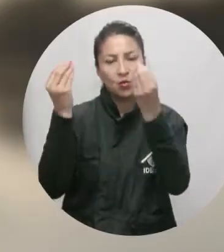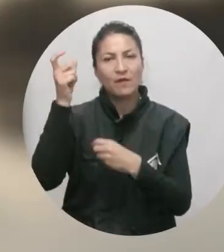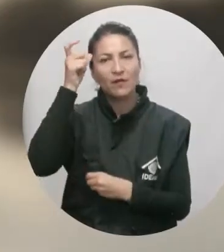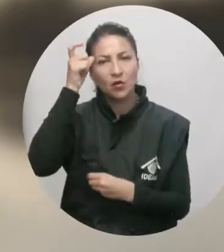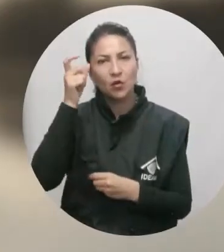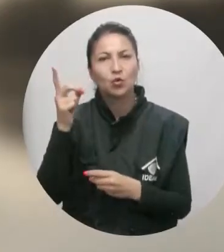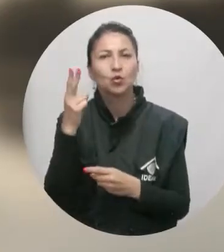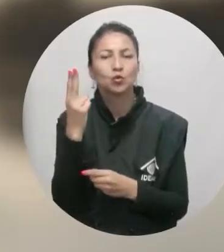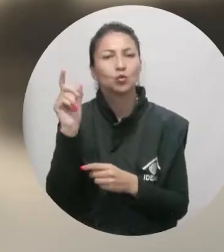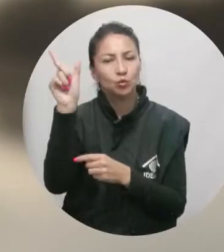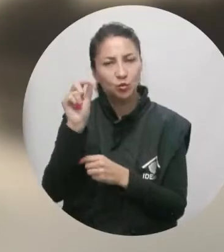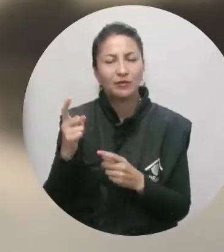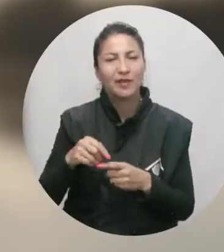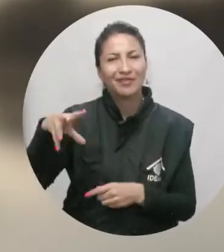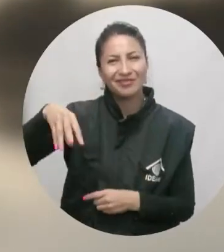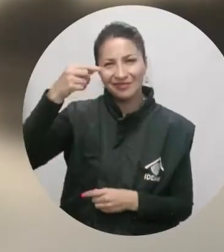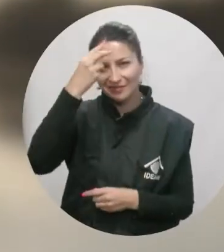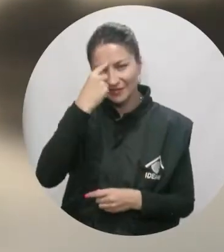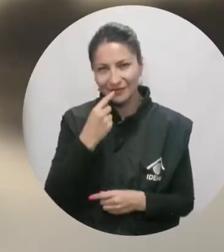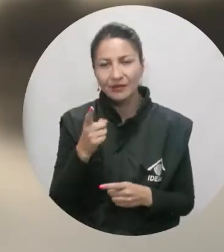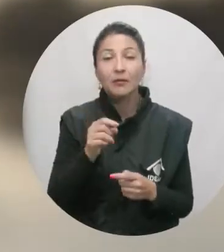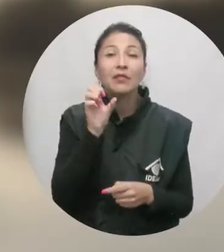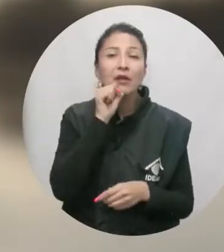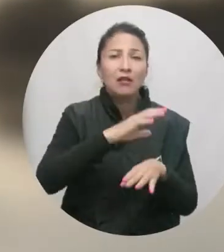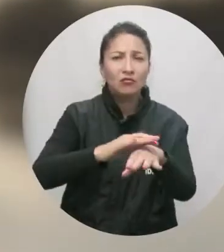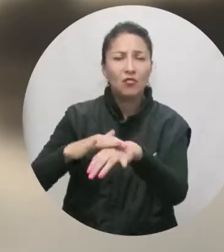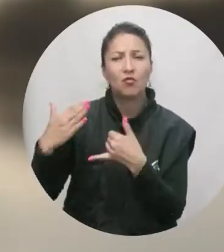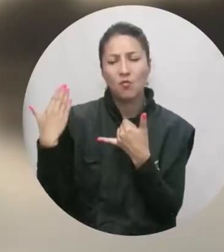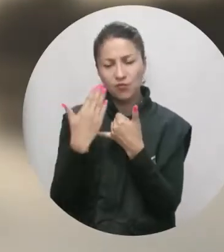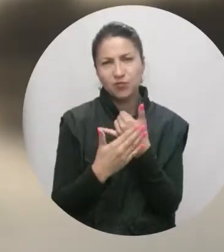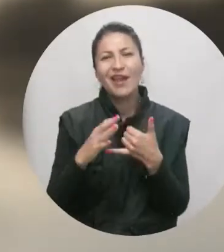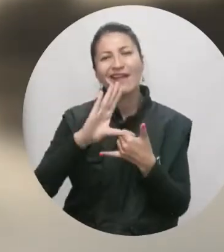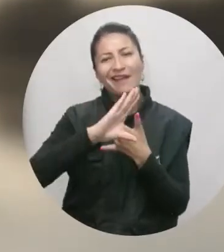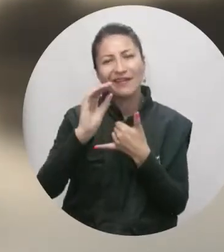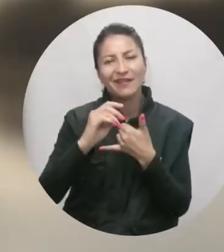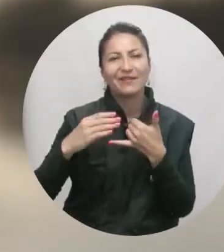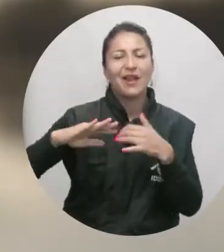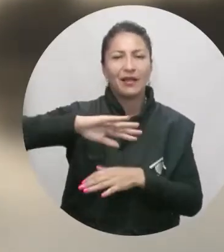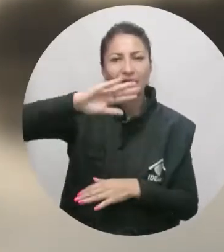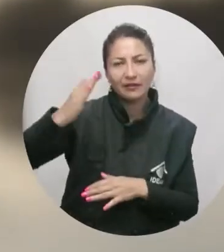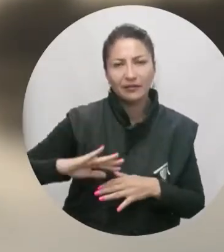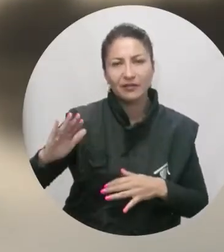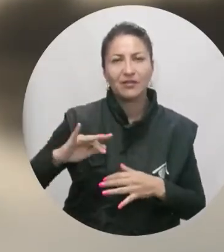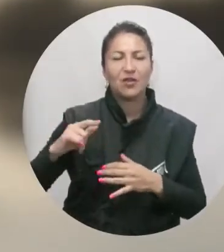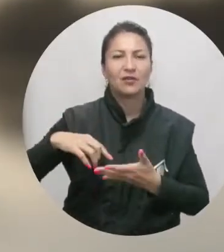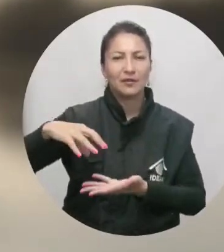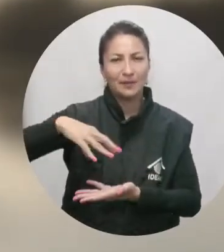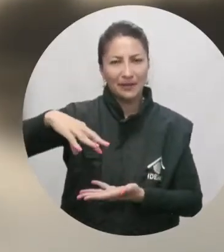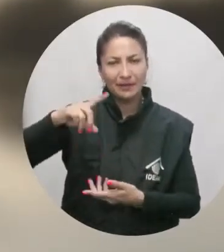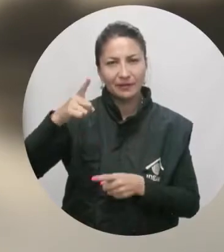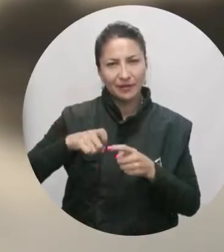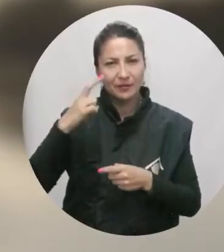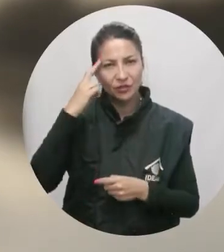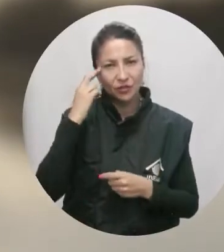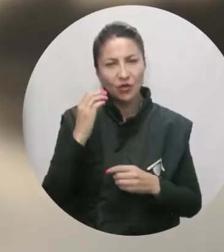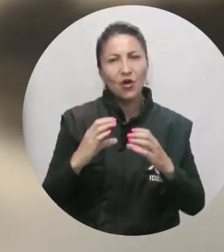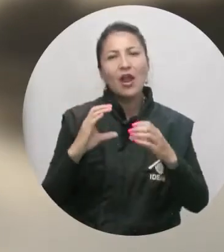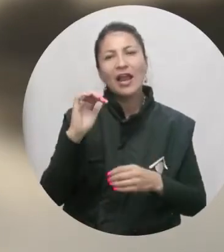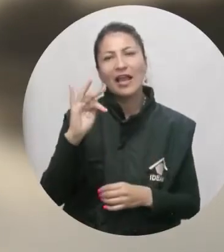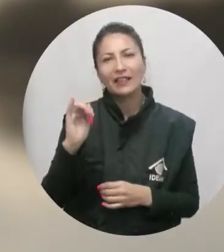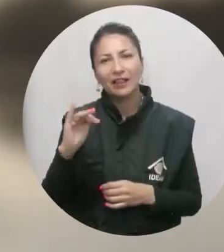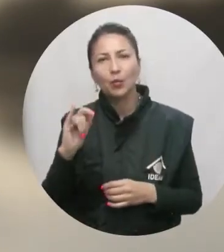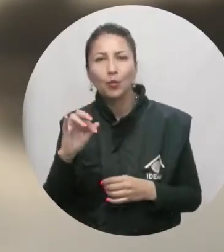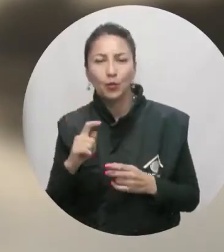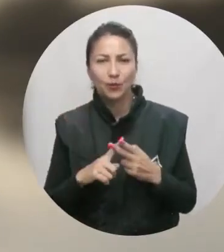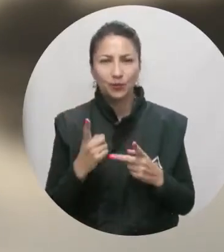y la Sierra Nevada. Y alerta naranja en otros sectores del Caribe, en Antioquia, en Magdalena Medio, en el Chocó y en el Catatumbo. Alerta roja por